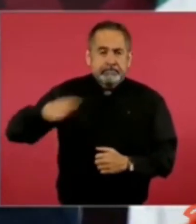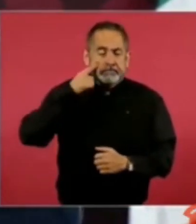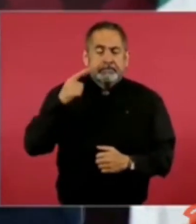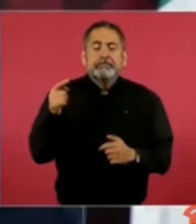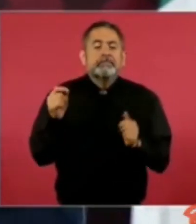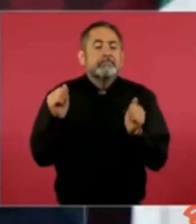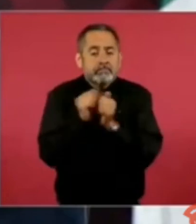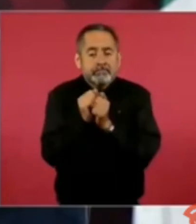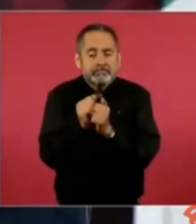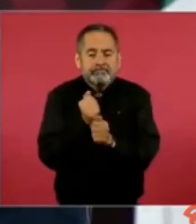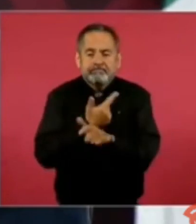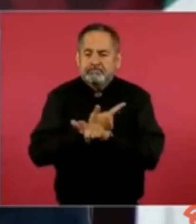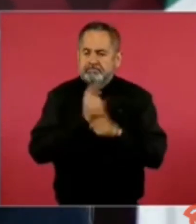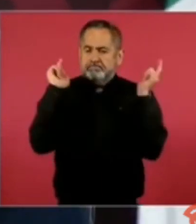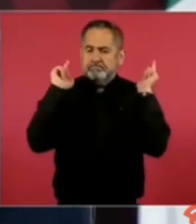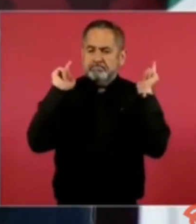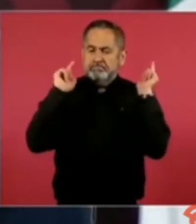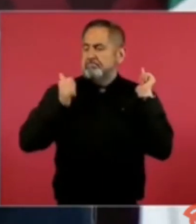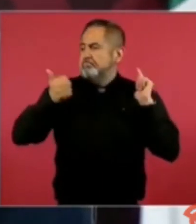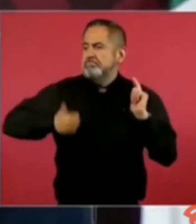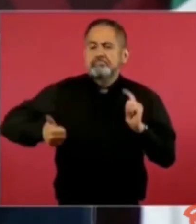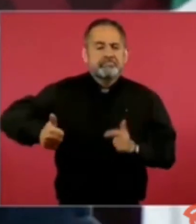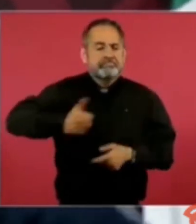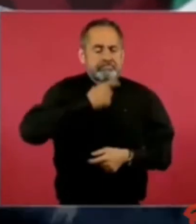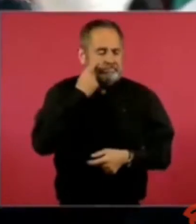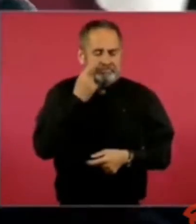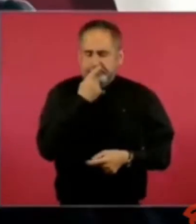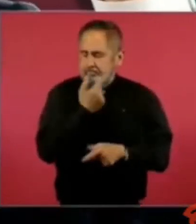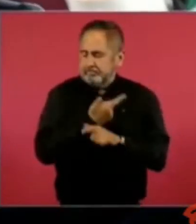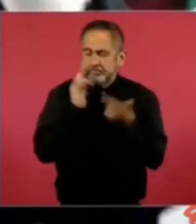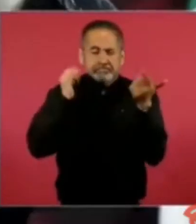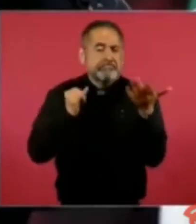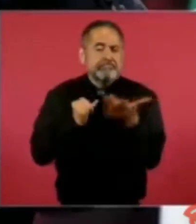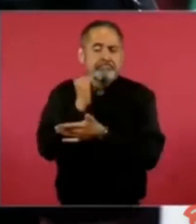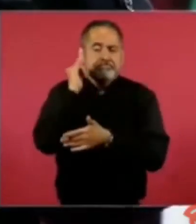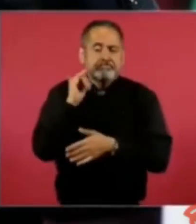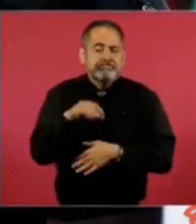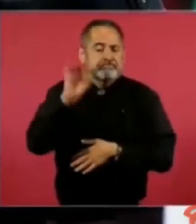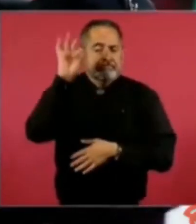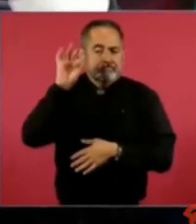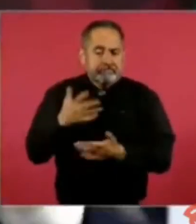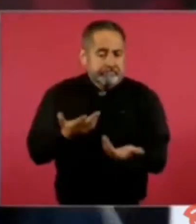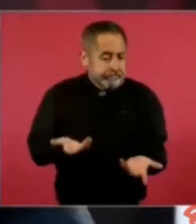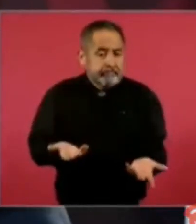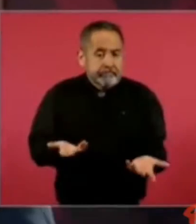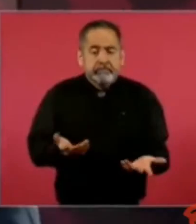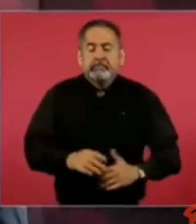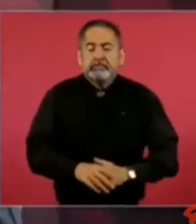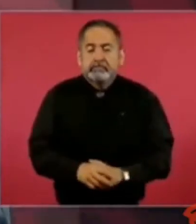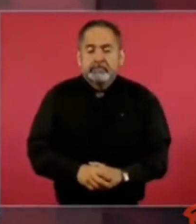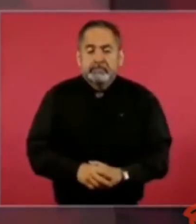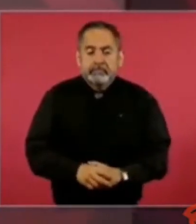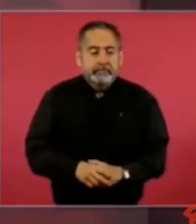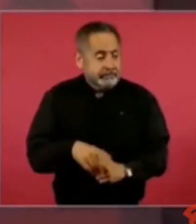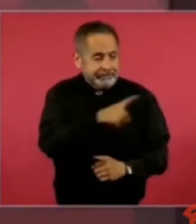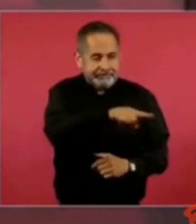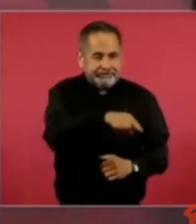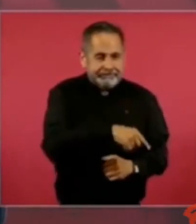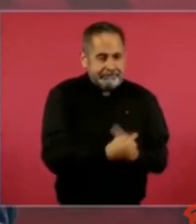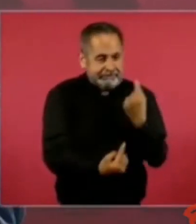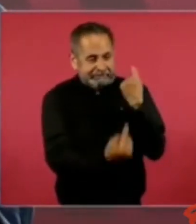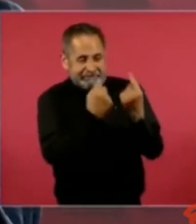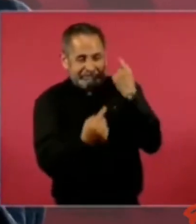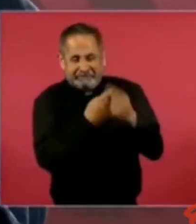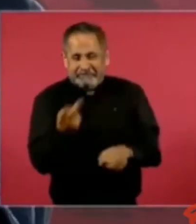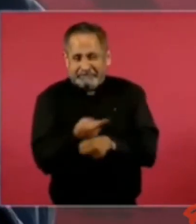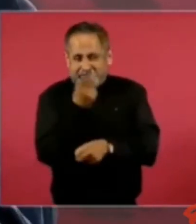hasta como lo han hecho para insultar al presidente,